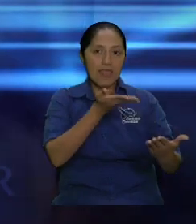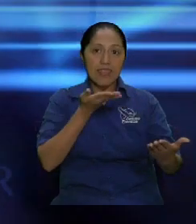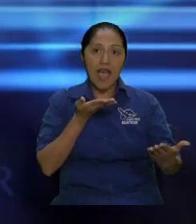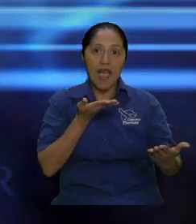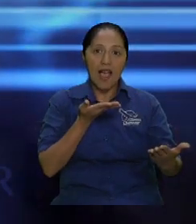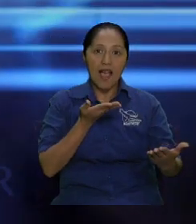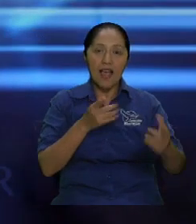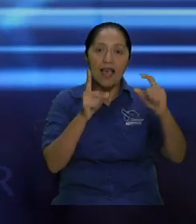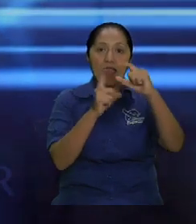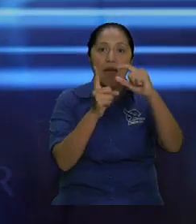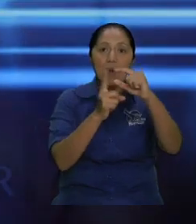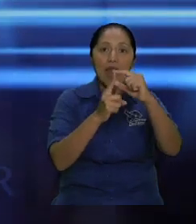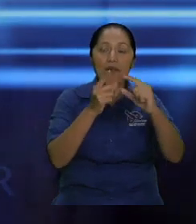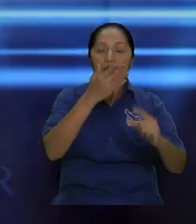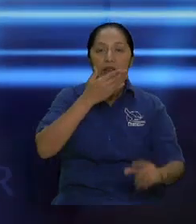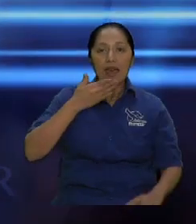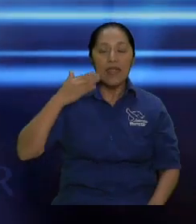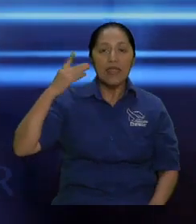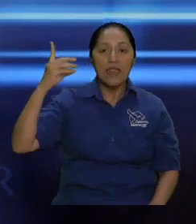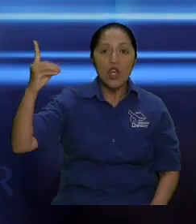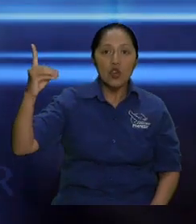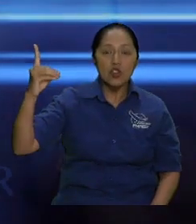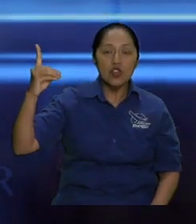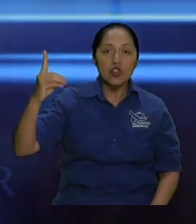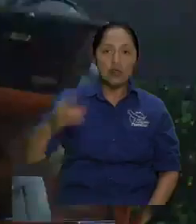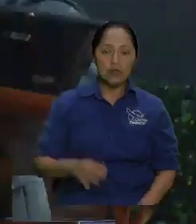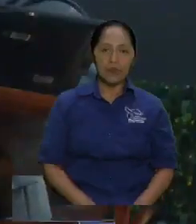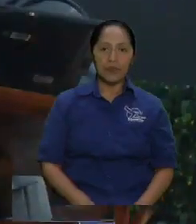y no sé por qué le dicen comida chatarra a la fast food.